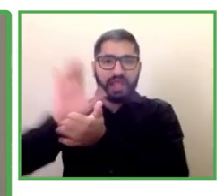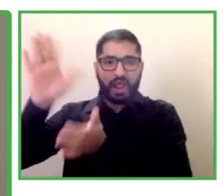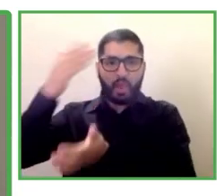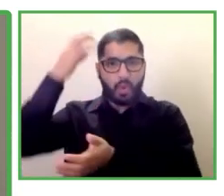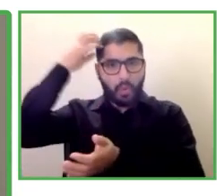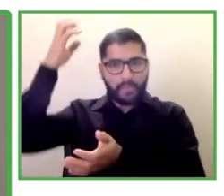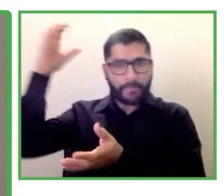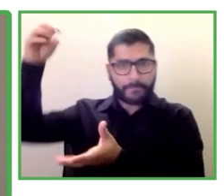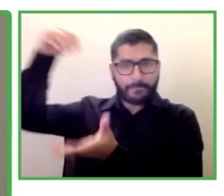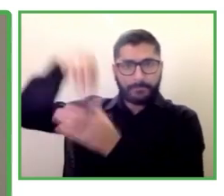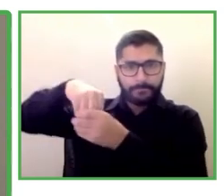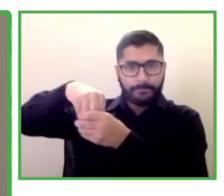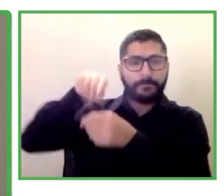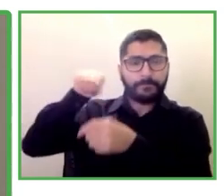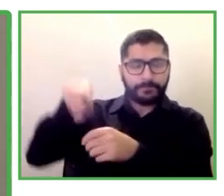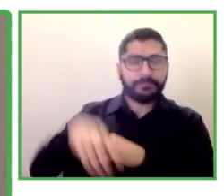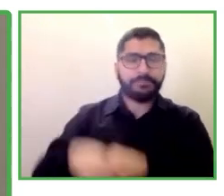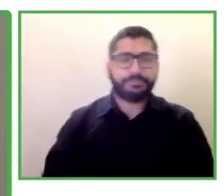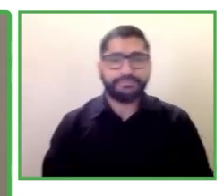Nadia tenéis la palabra